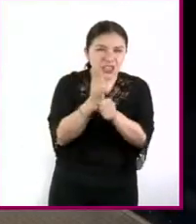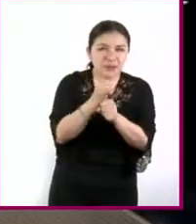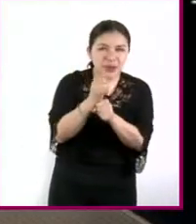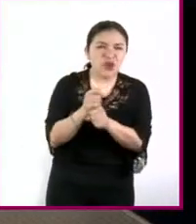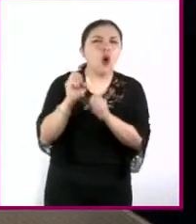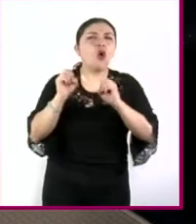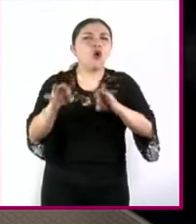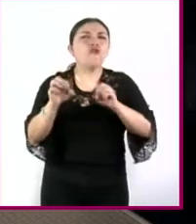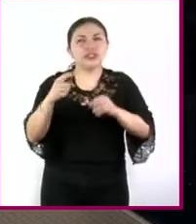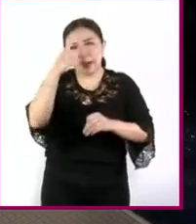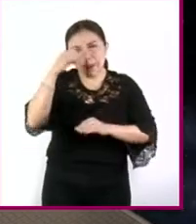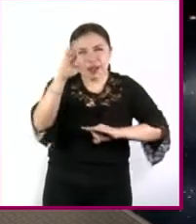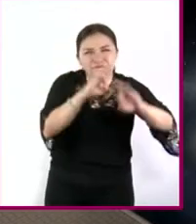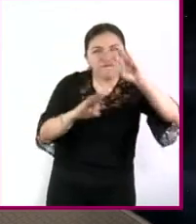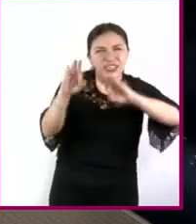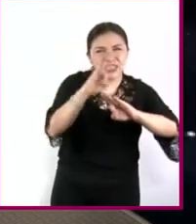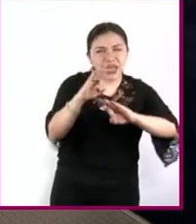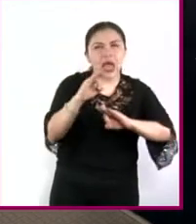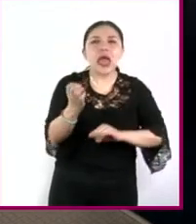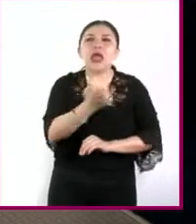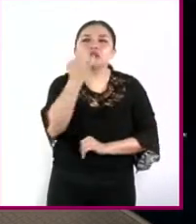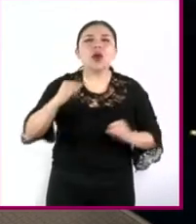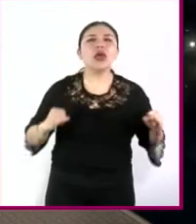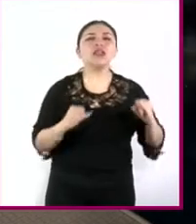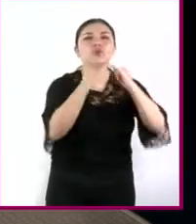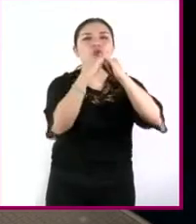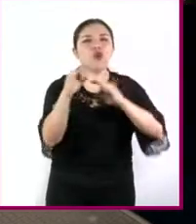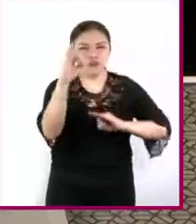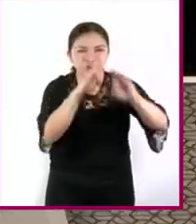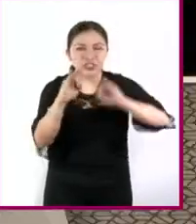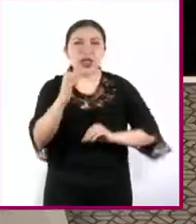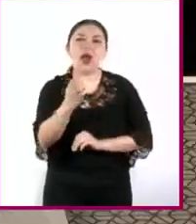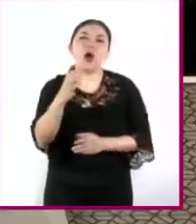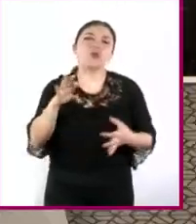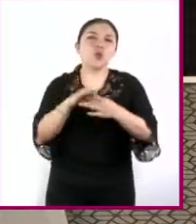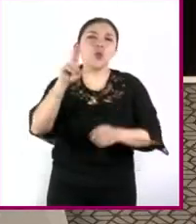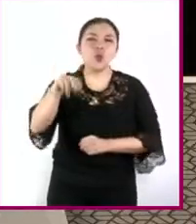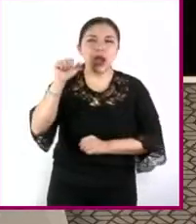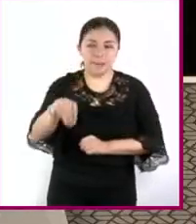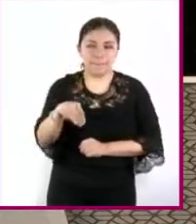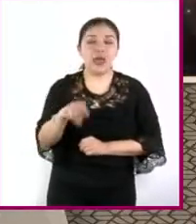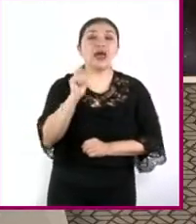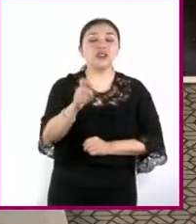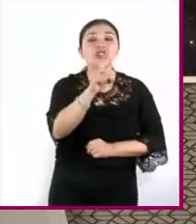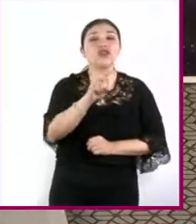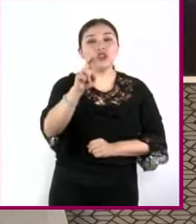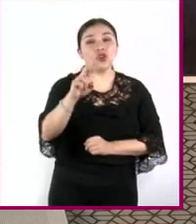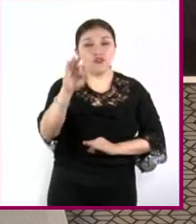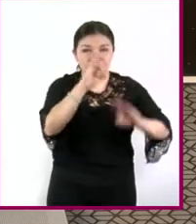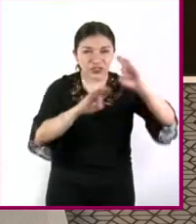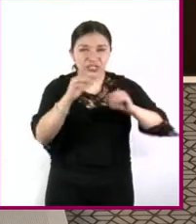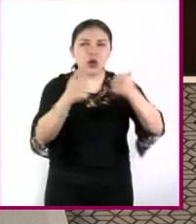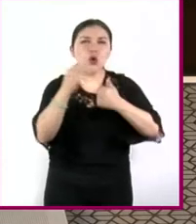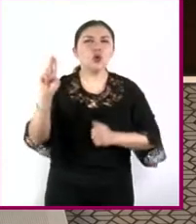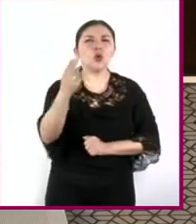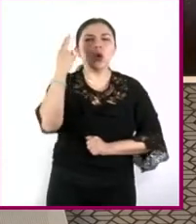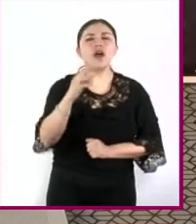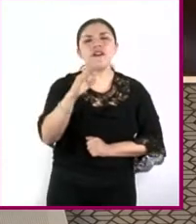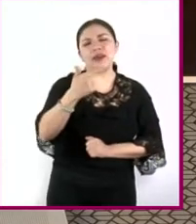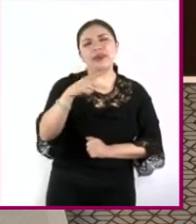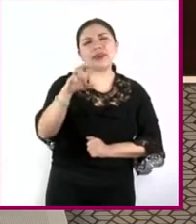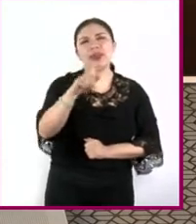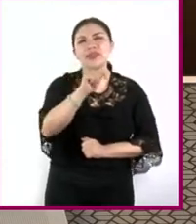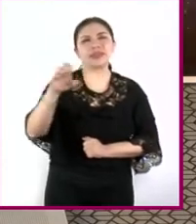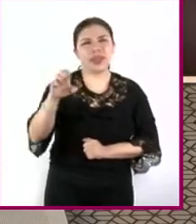el departamento de física experimental del instituto de física de la unam doctor en física por la universidad goethe de frankfurt